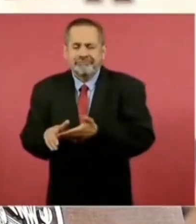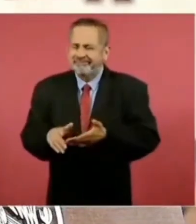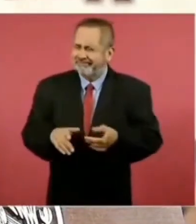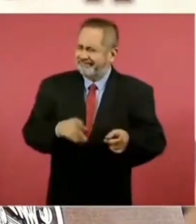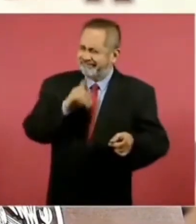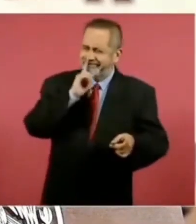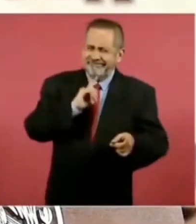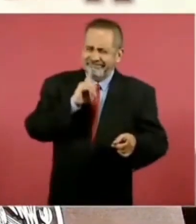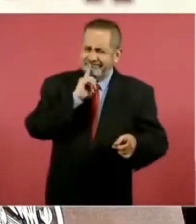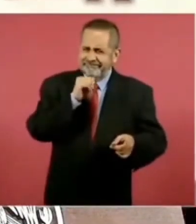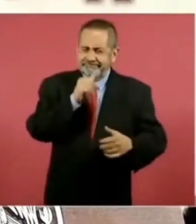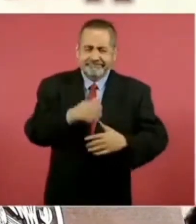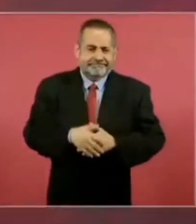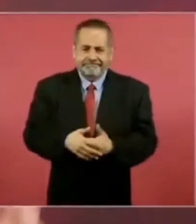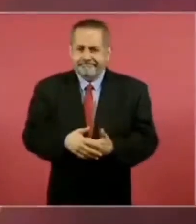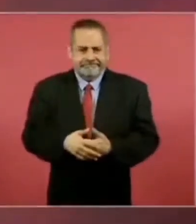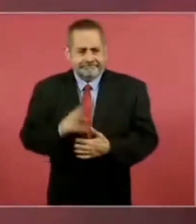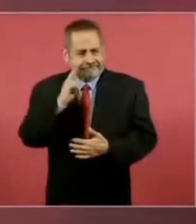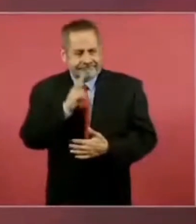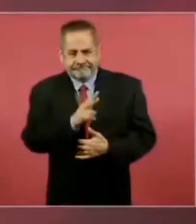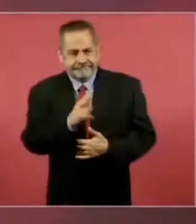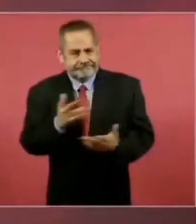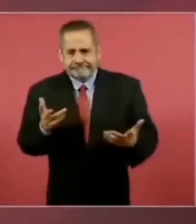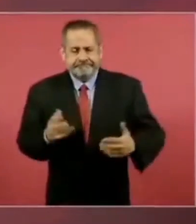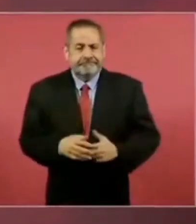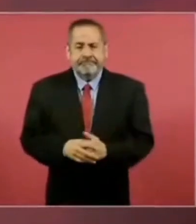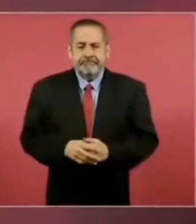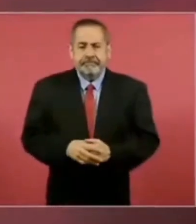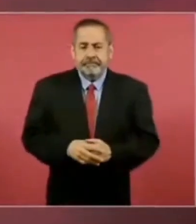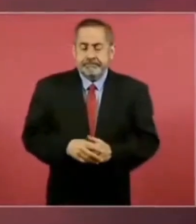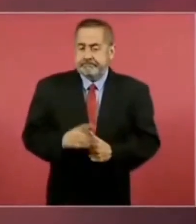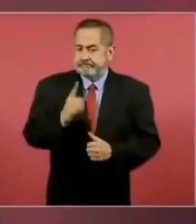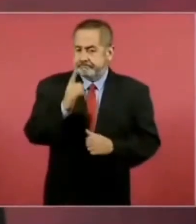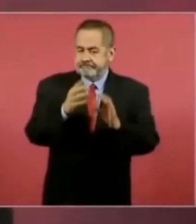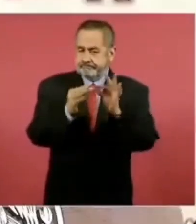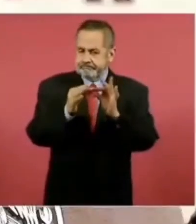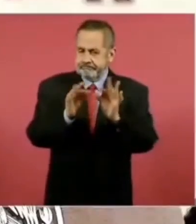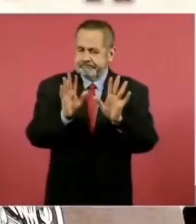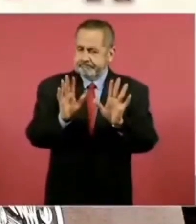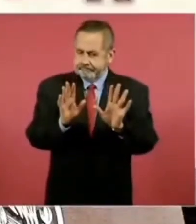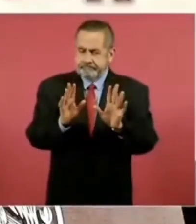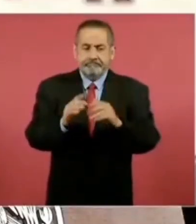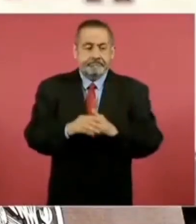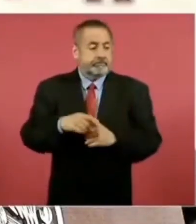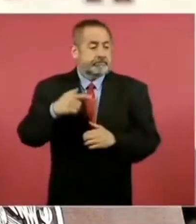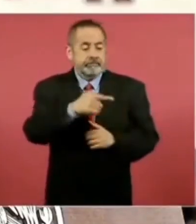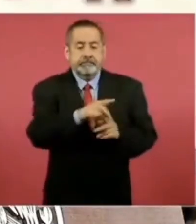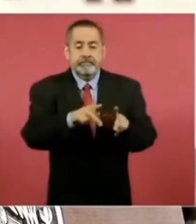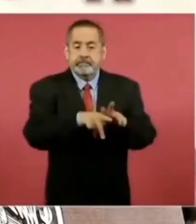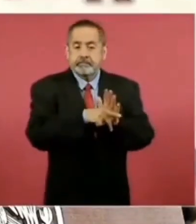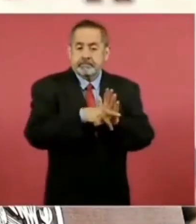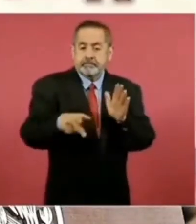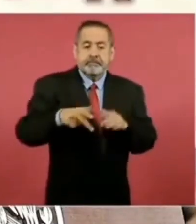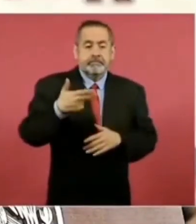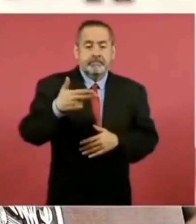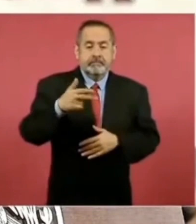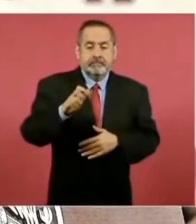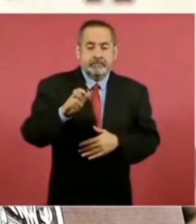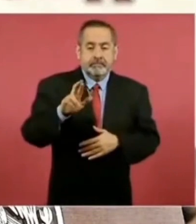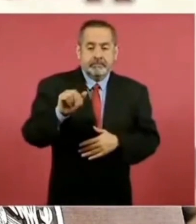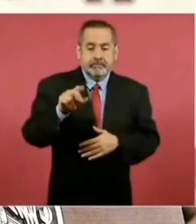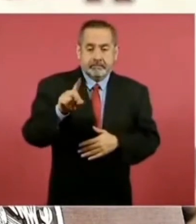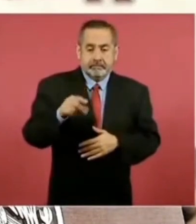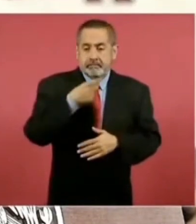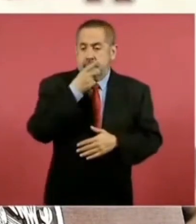Heraldo. Ay, cómo ven. Vale la pena que nos detengamos un poco. El Heraldo miente cuando dice que el Issste